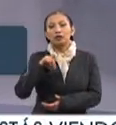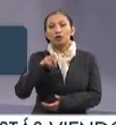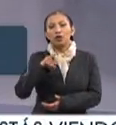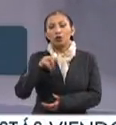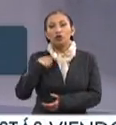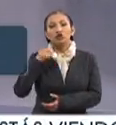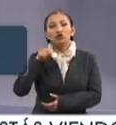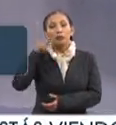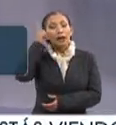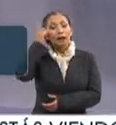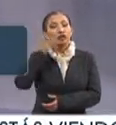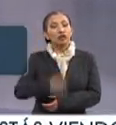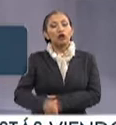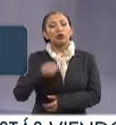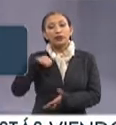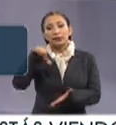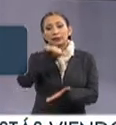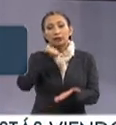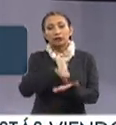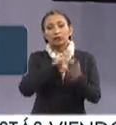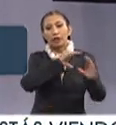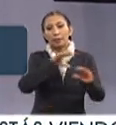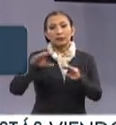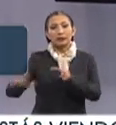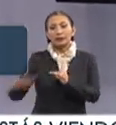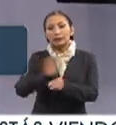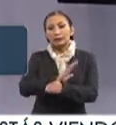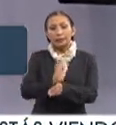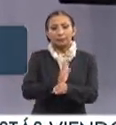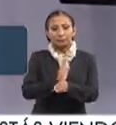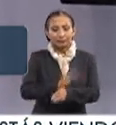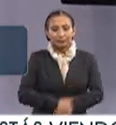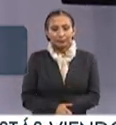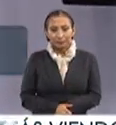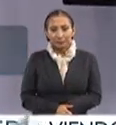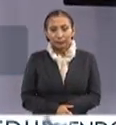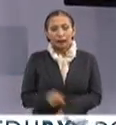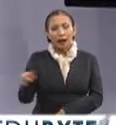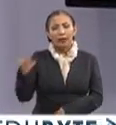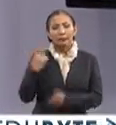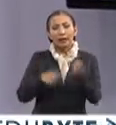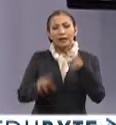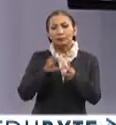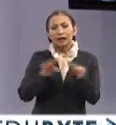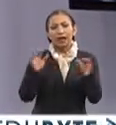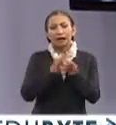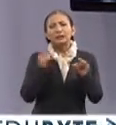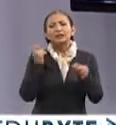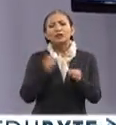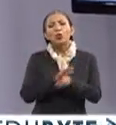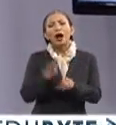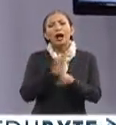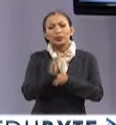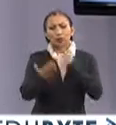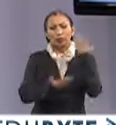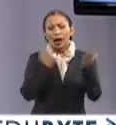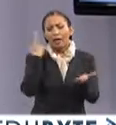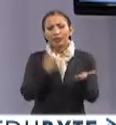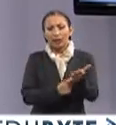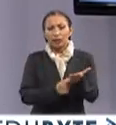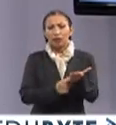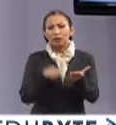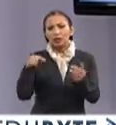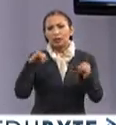académico del Centro de Capacitación Cinematográfica. Nos viene a platicar sobre la oferta educativa de esta